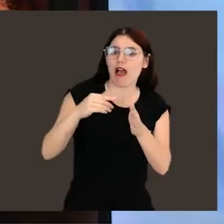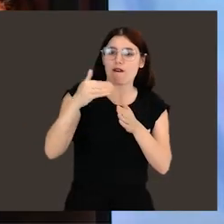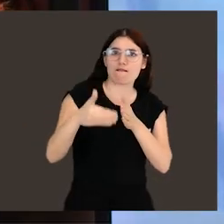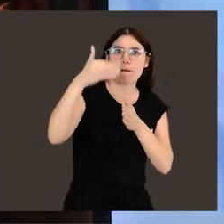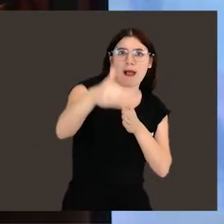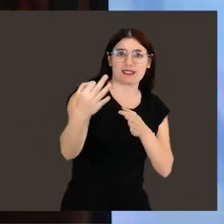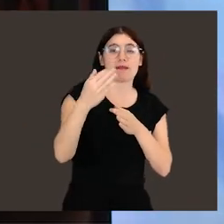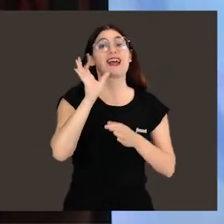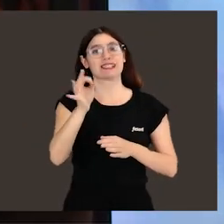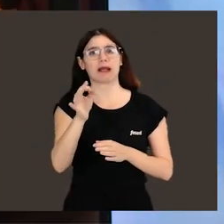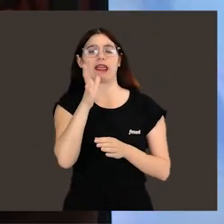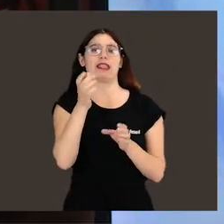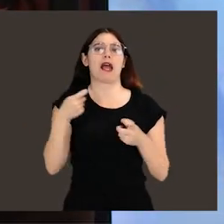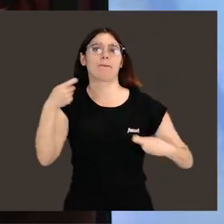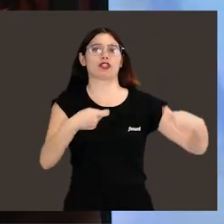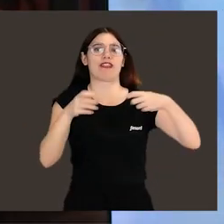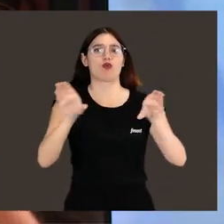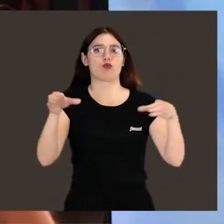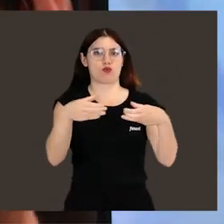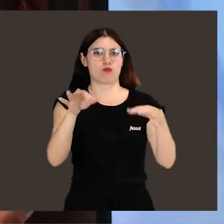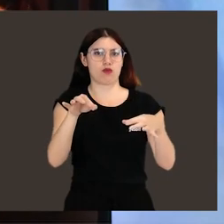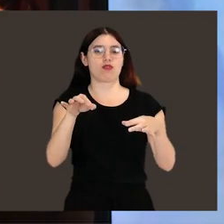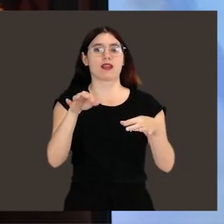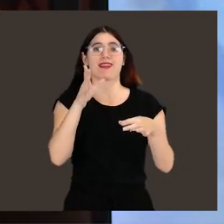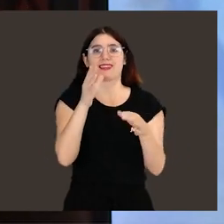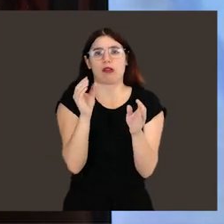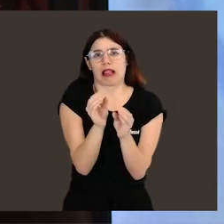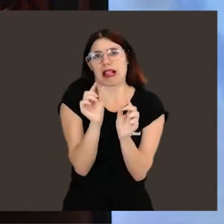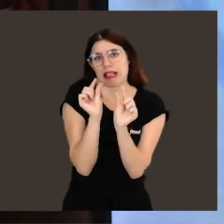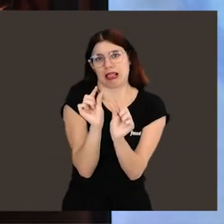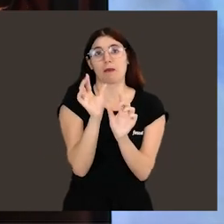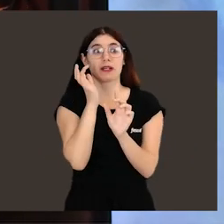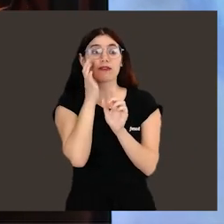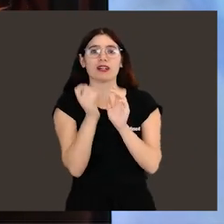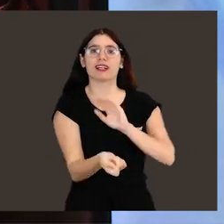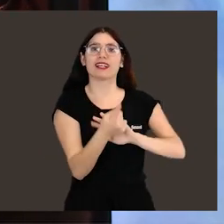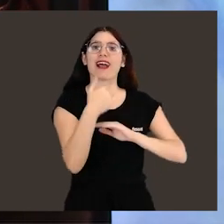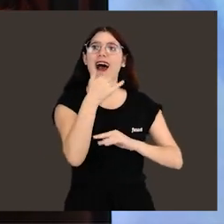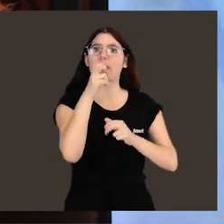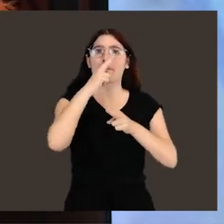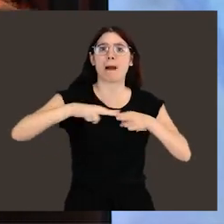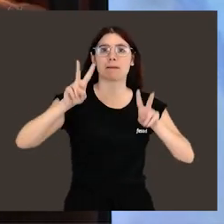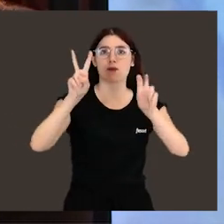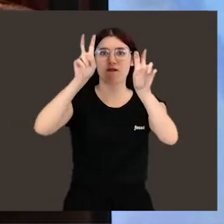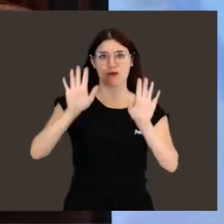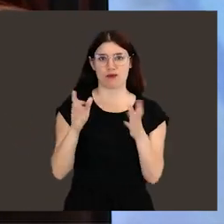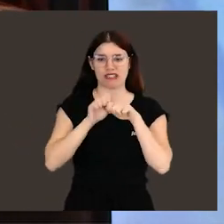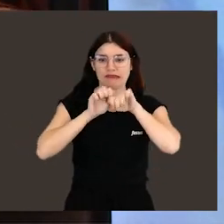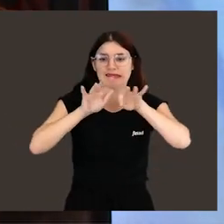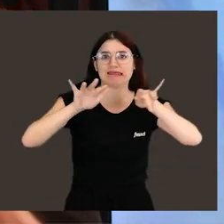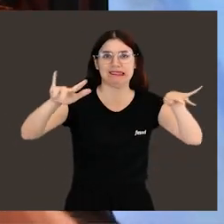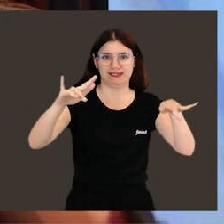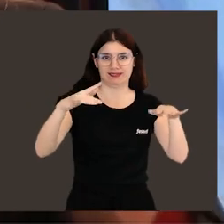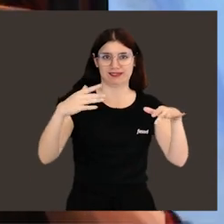donde nadie ha llegado. Es verdad que la aportación de un grupo en el conjunto global del conocimiento humano es una cosa muy pequeñita, pero estás creando algo original,